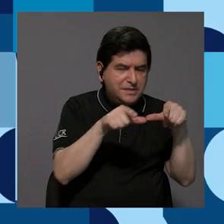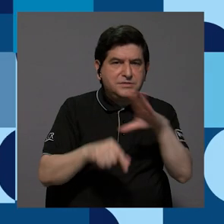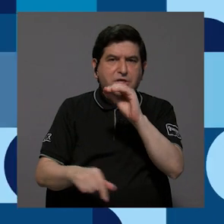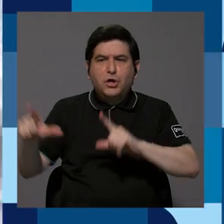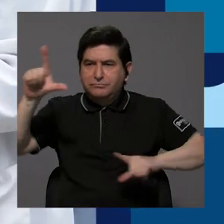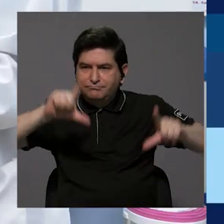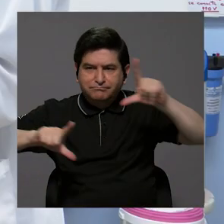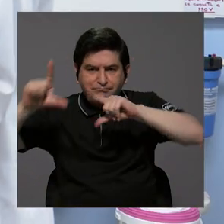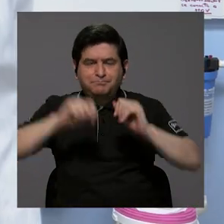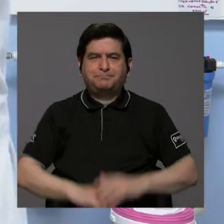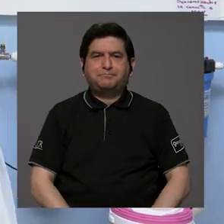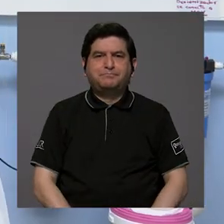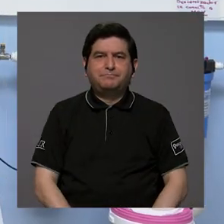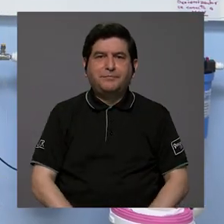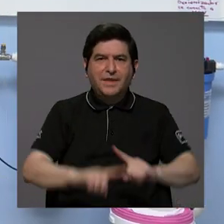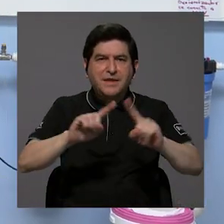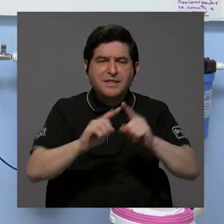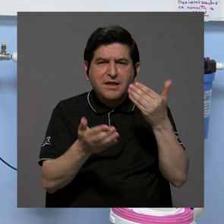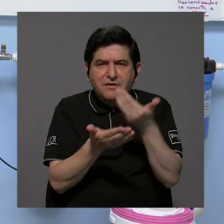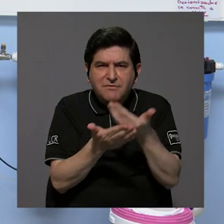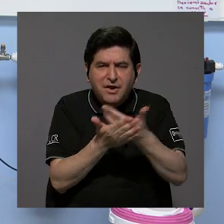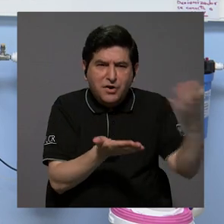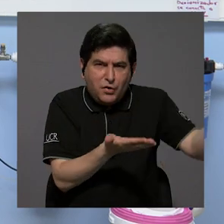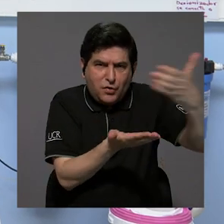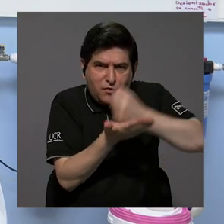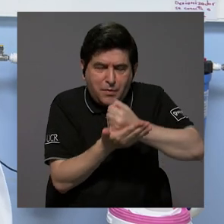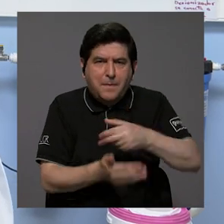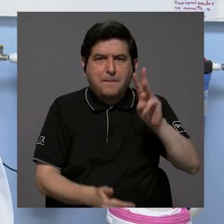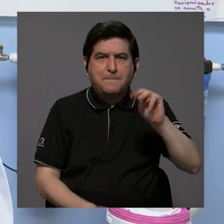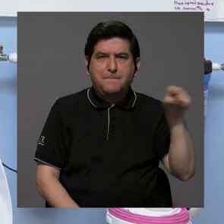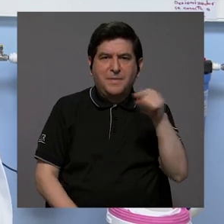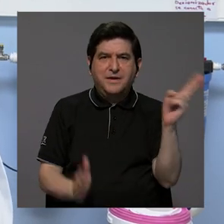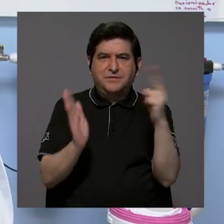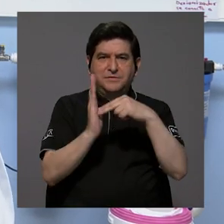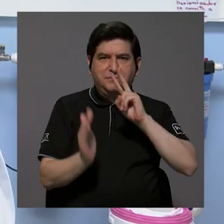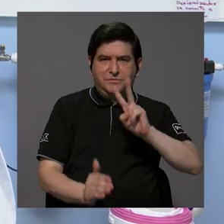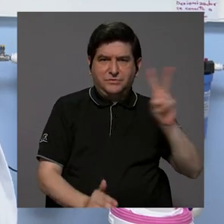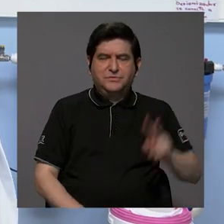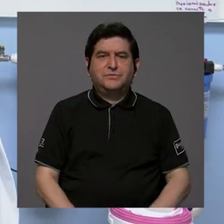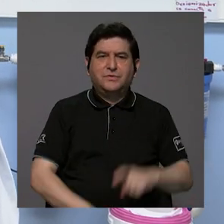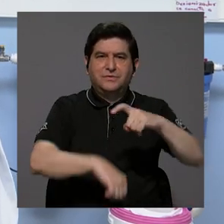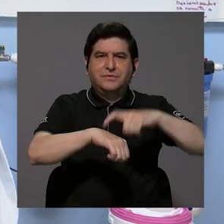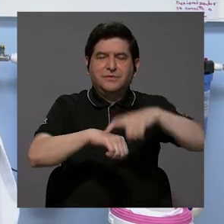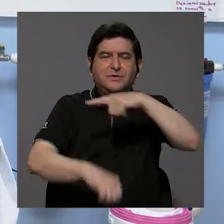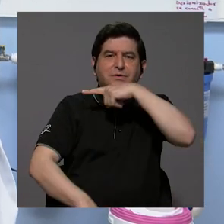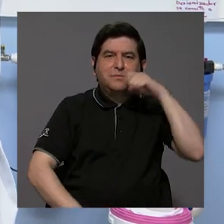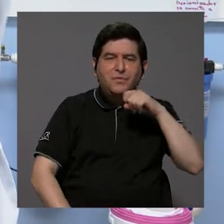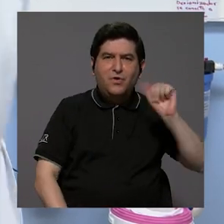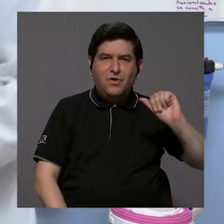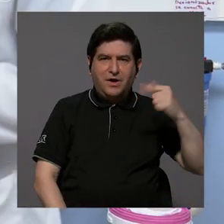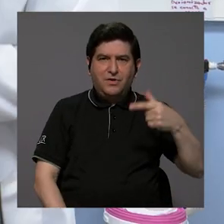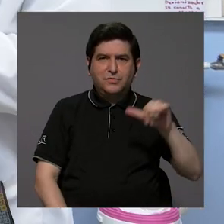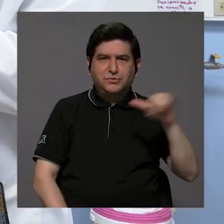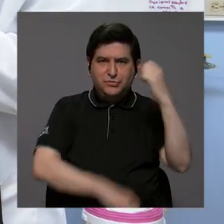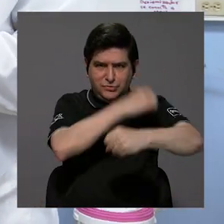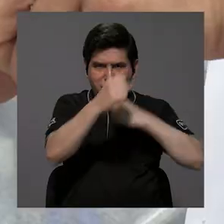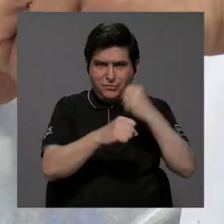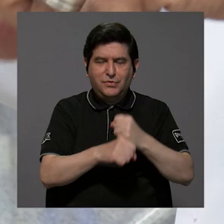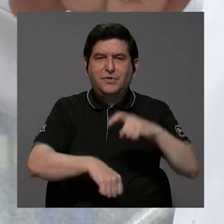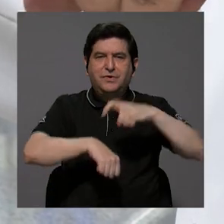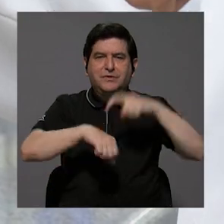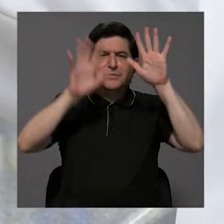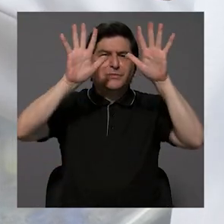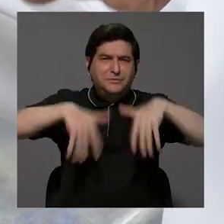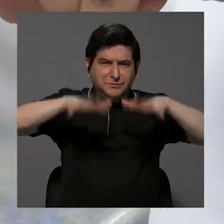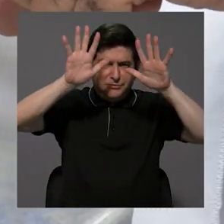laboratorio. Las diversas muestras se recolectaron en marzo del 2022 en la época seca y en agosto del mismo año en plena época